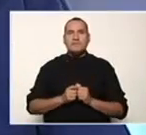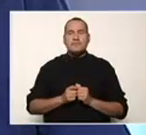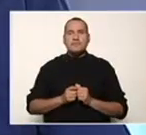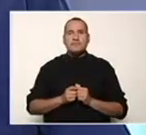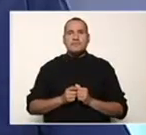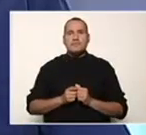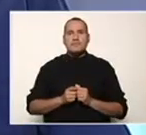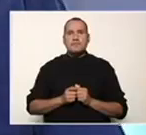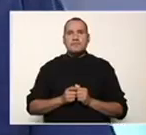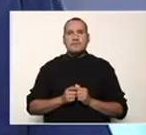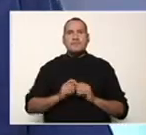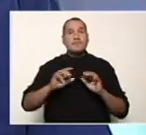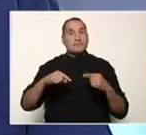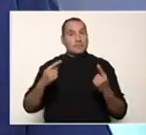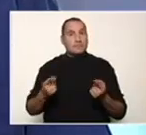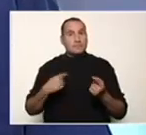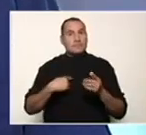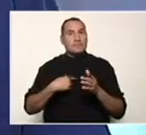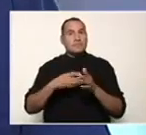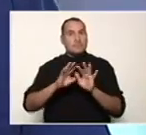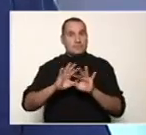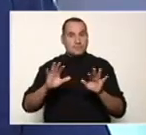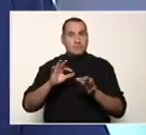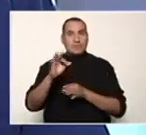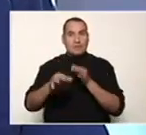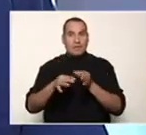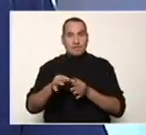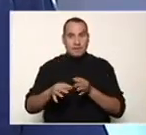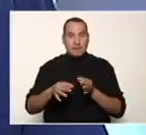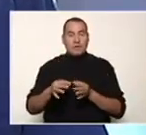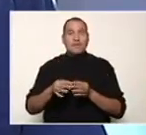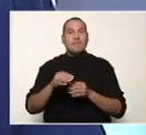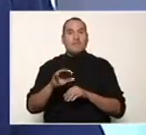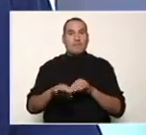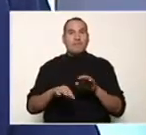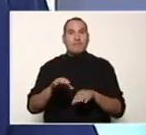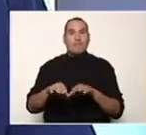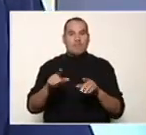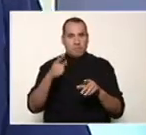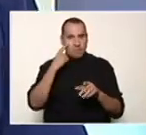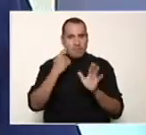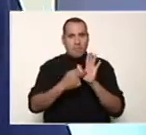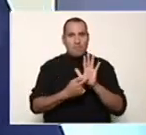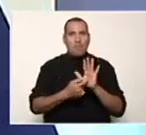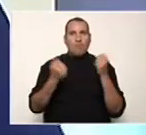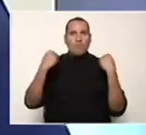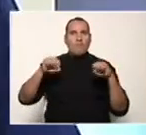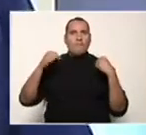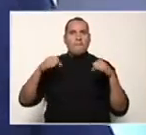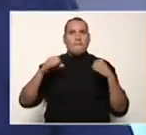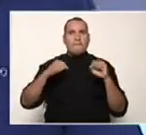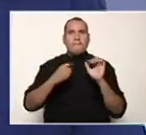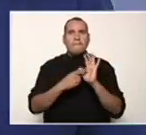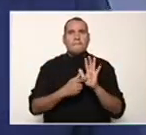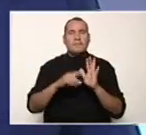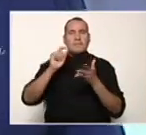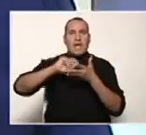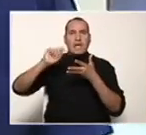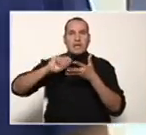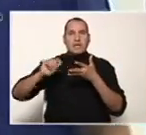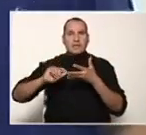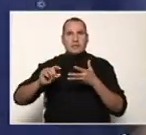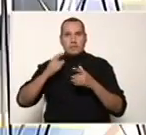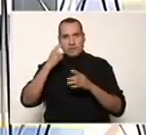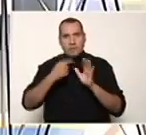Después de estos conceptos, podemos irnos a un ejercicio en particular que ya lo tenemos en pizarra.